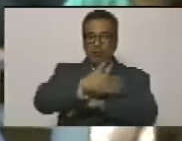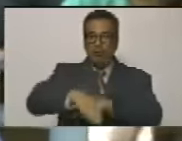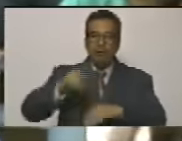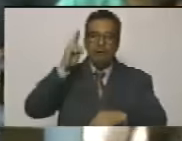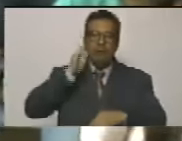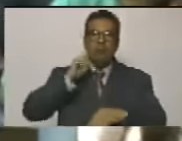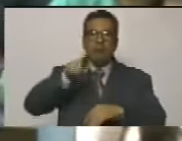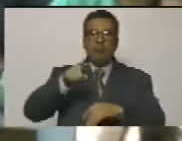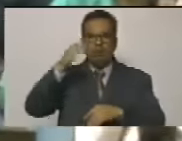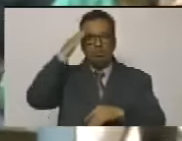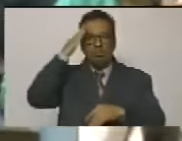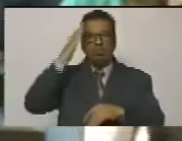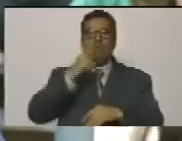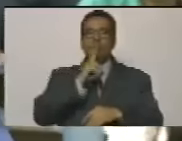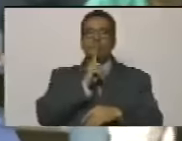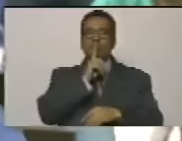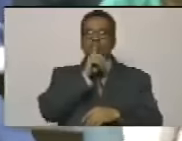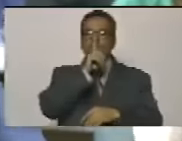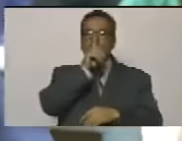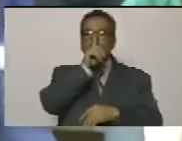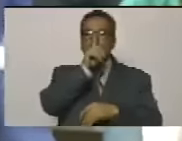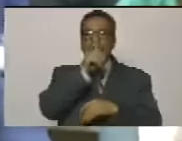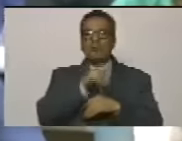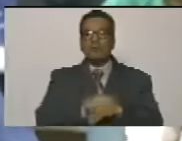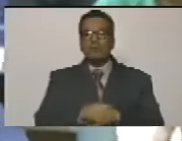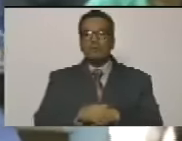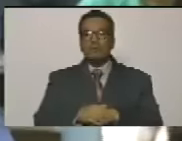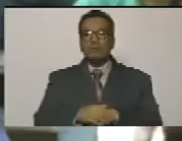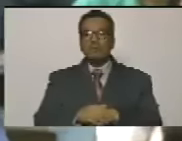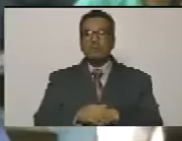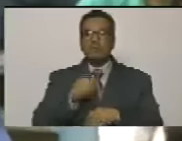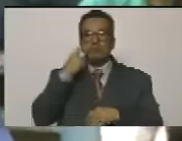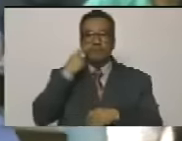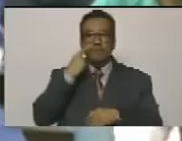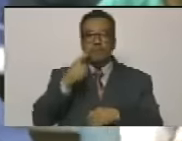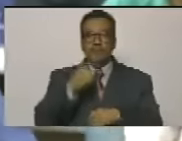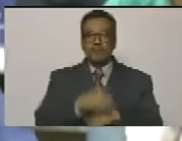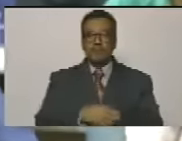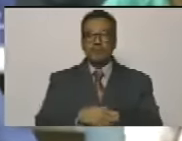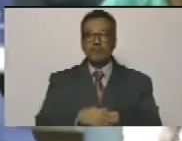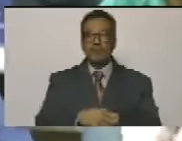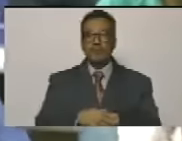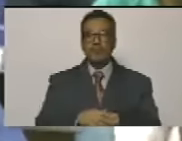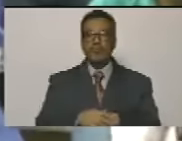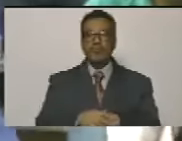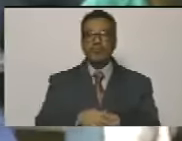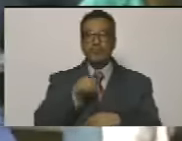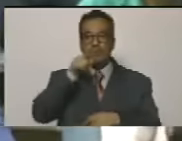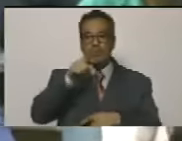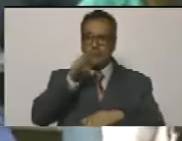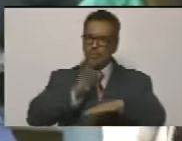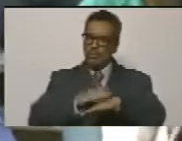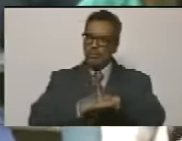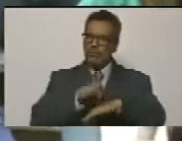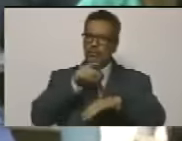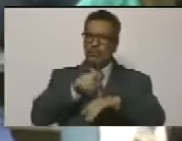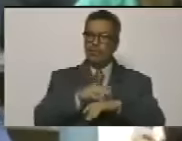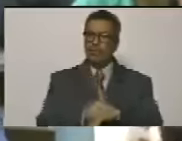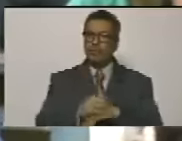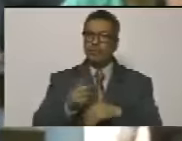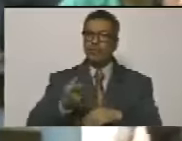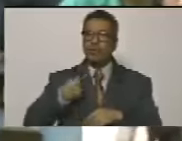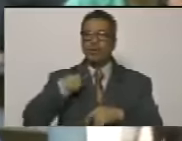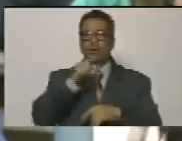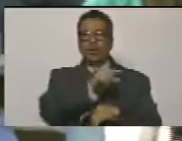y ustedes callaron lo vimos y si eso hubiese ocurrido no